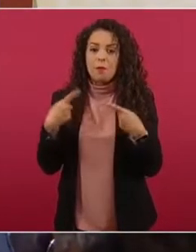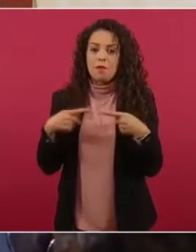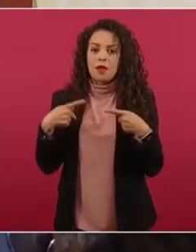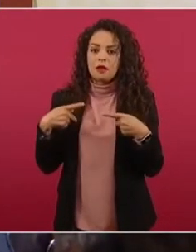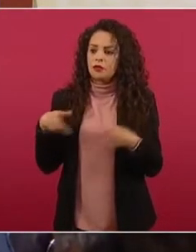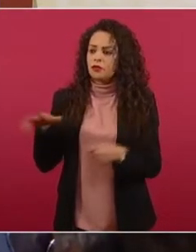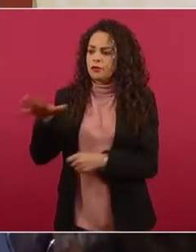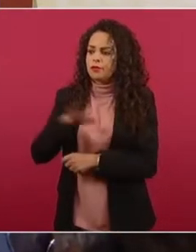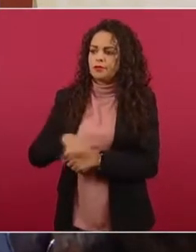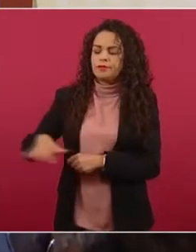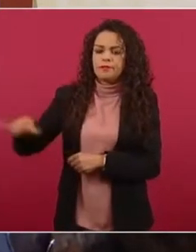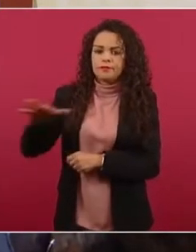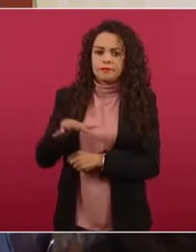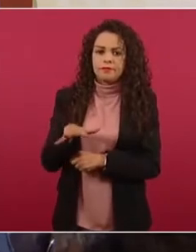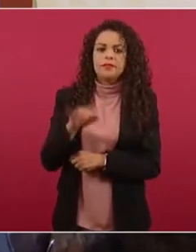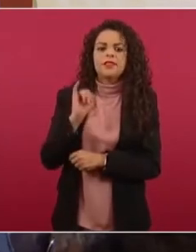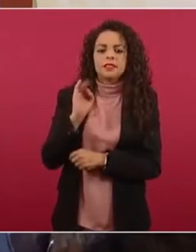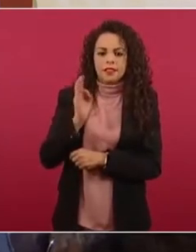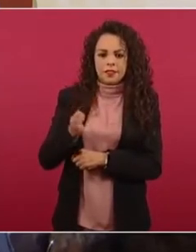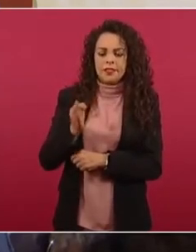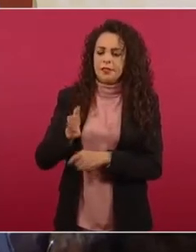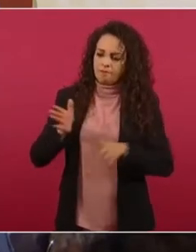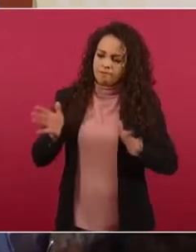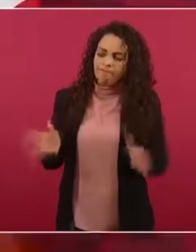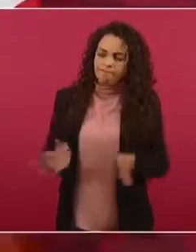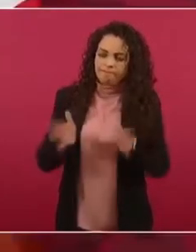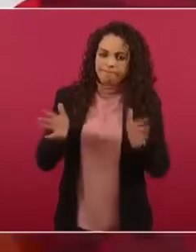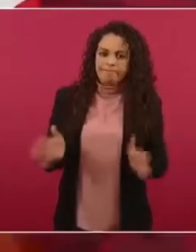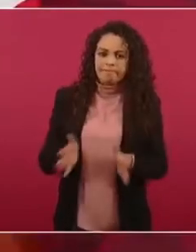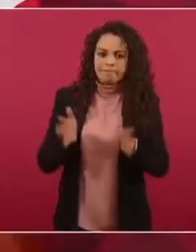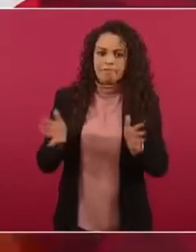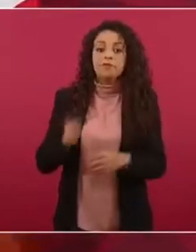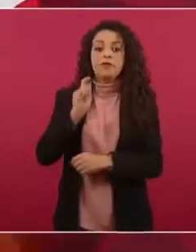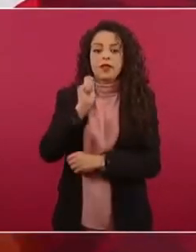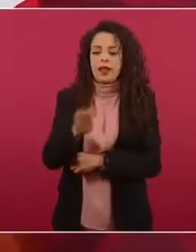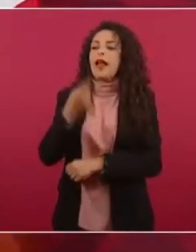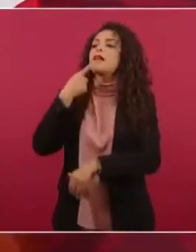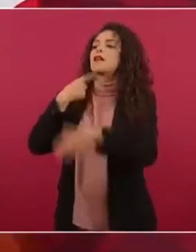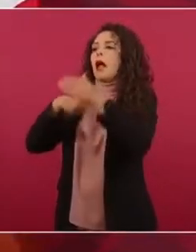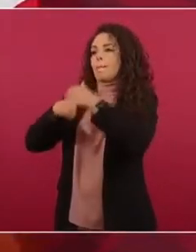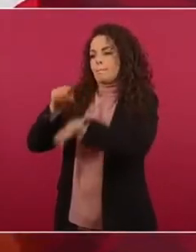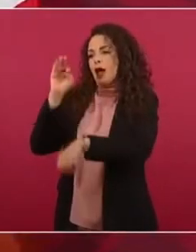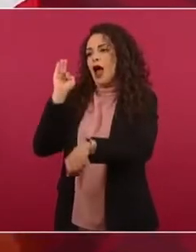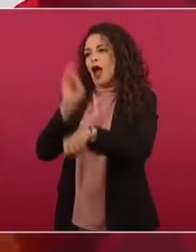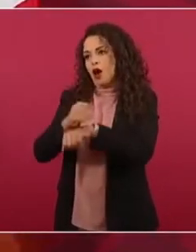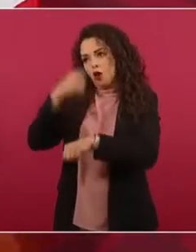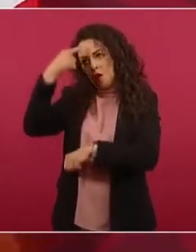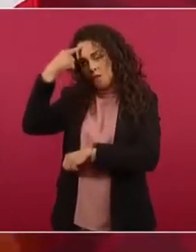impulsando lo de los amparos en contra del Tren Maya,